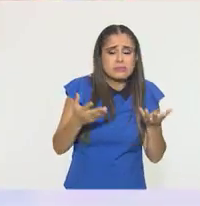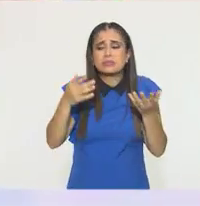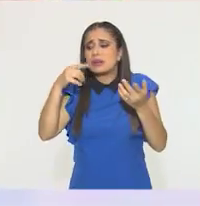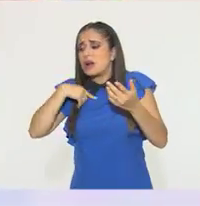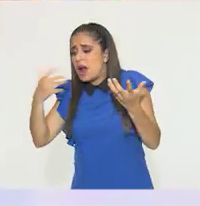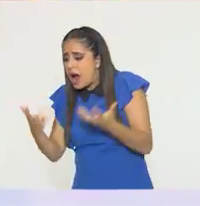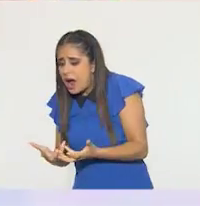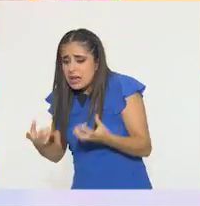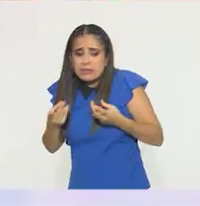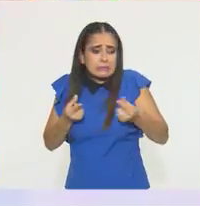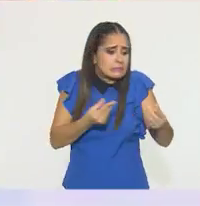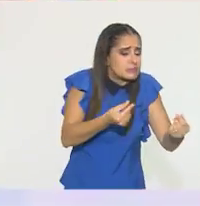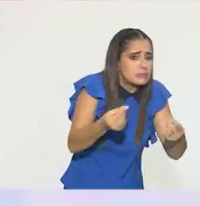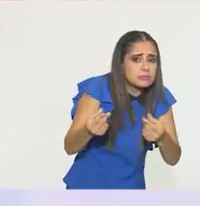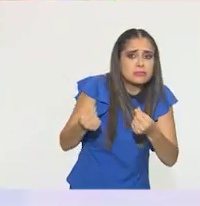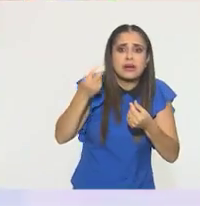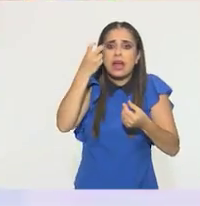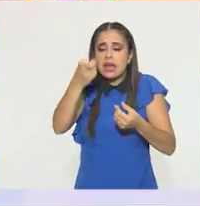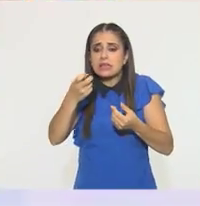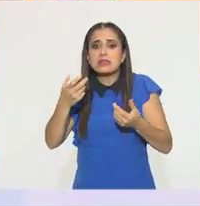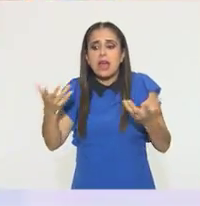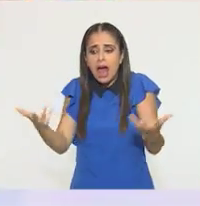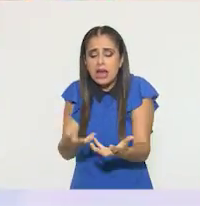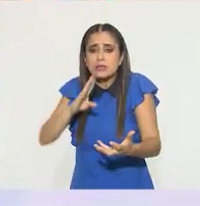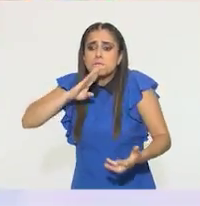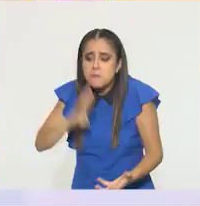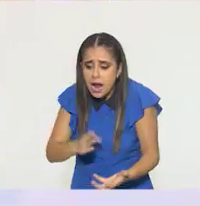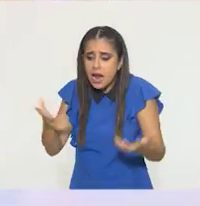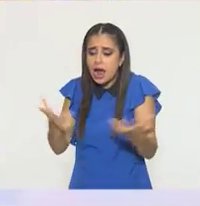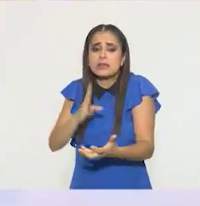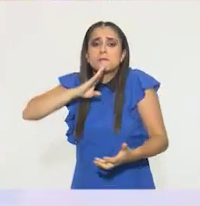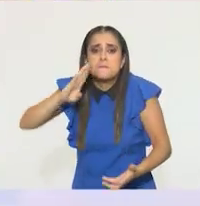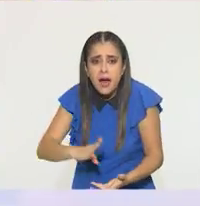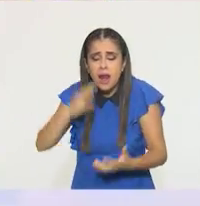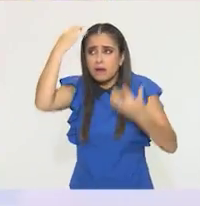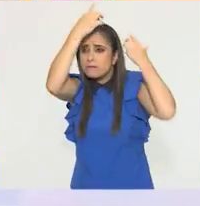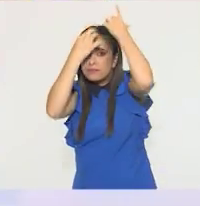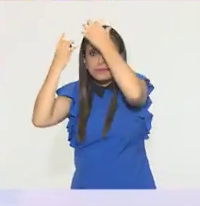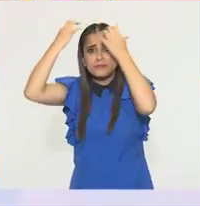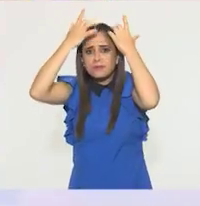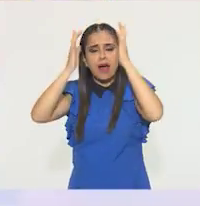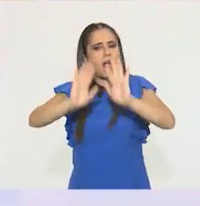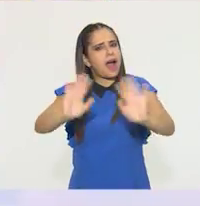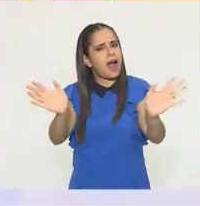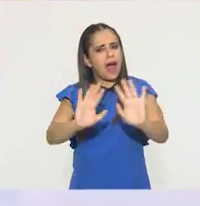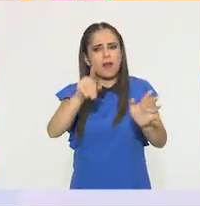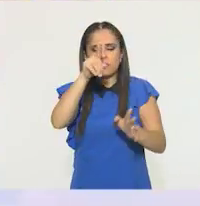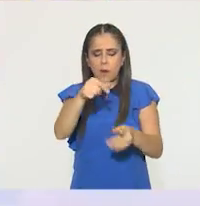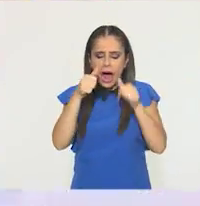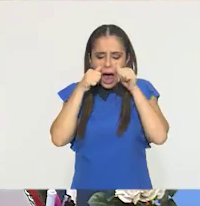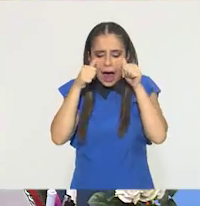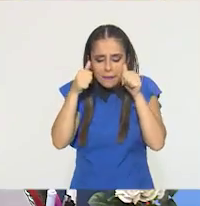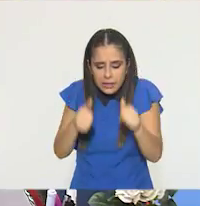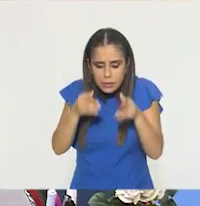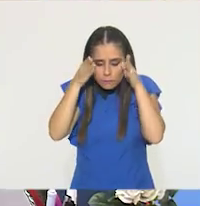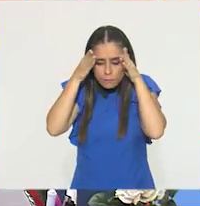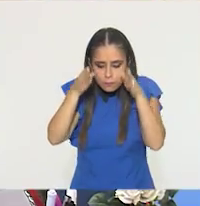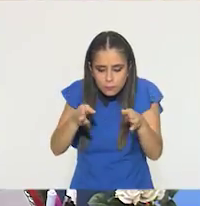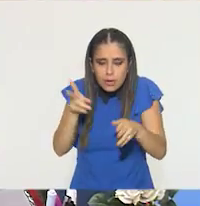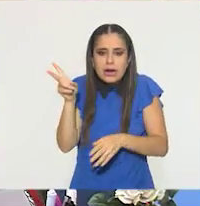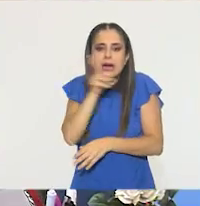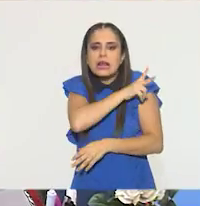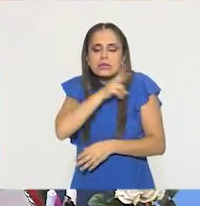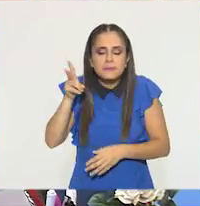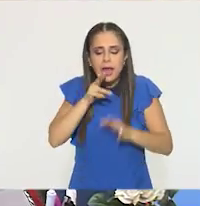hacer y no nos damos cuenta de cómo la estamos haciendo. Entonces, piensen, relájense, respiren y